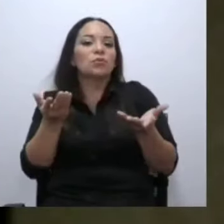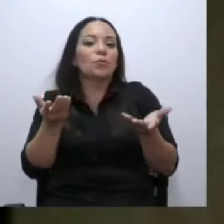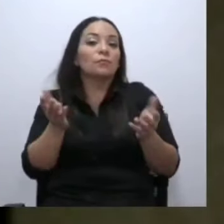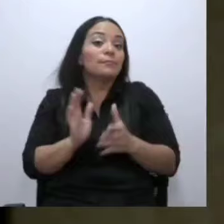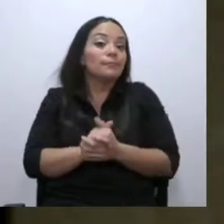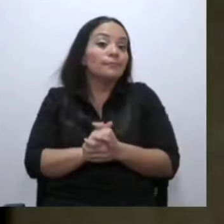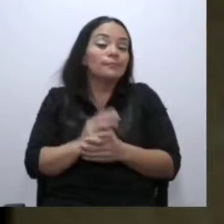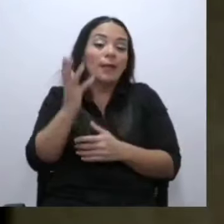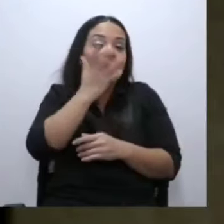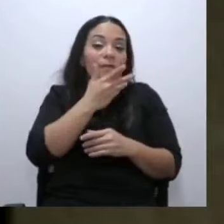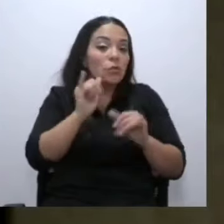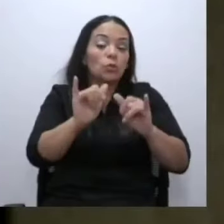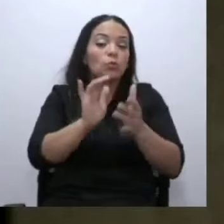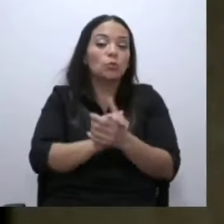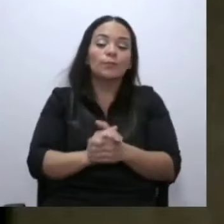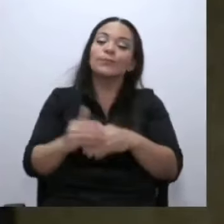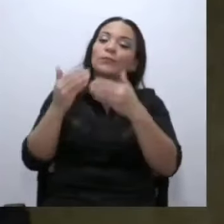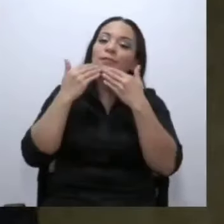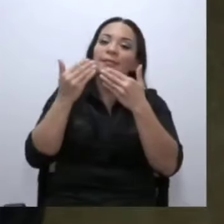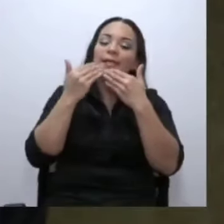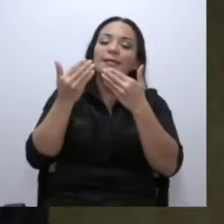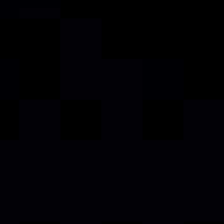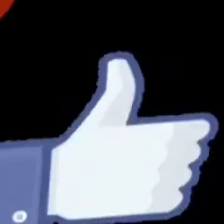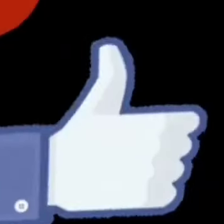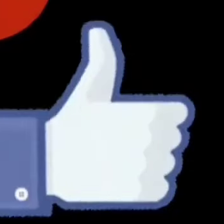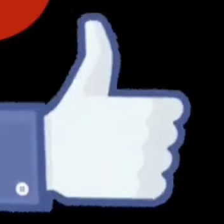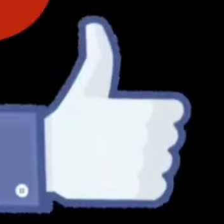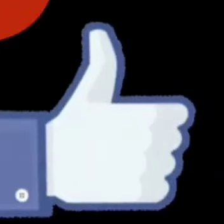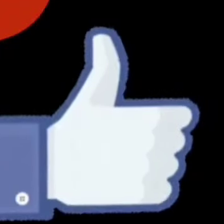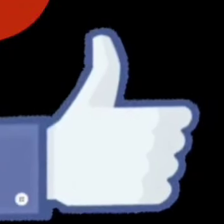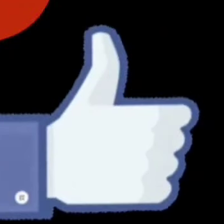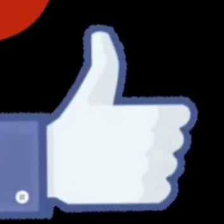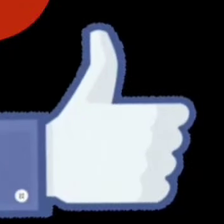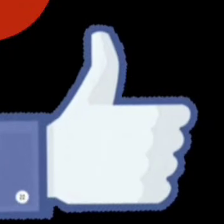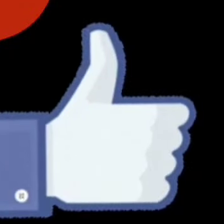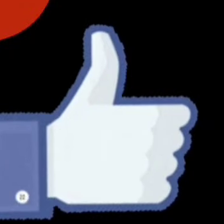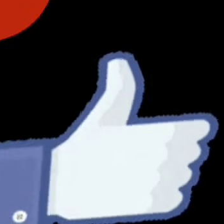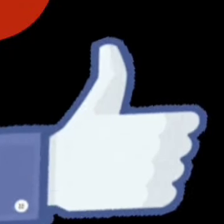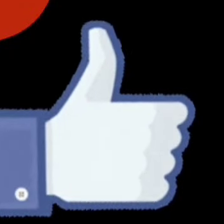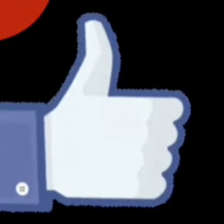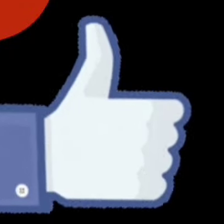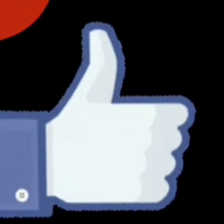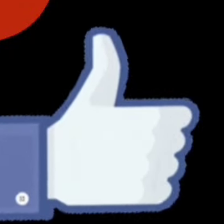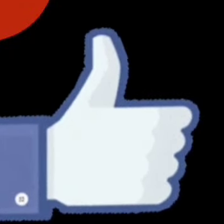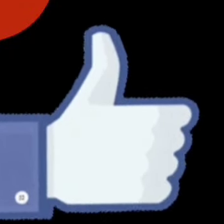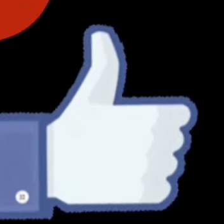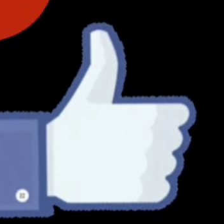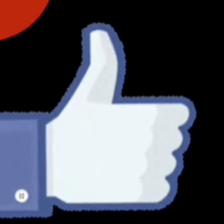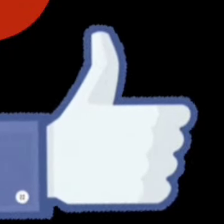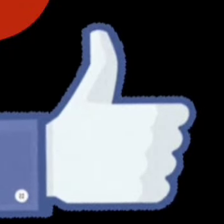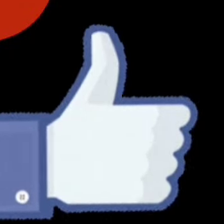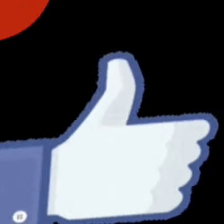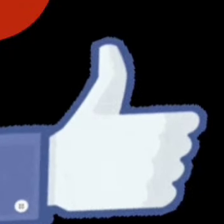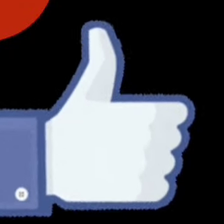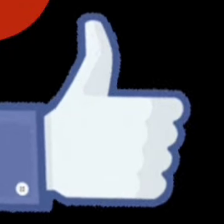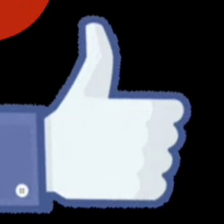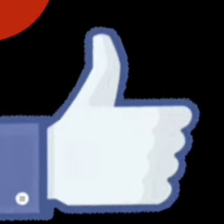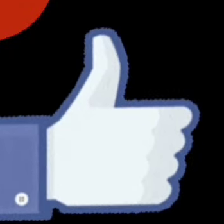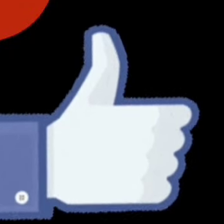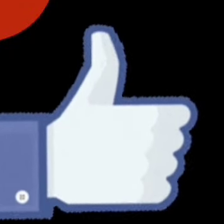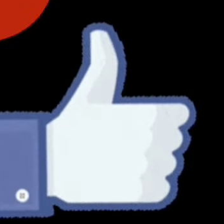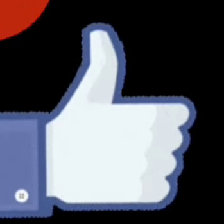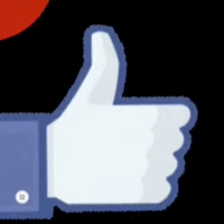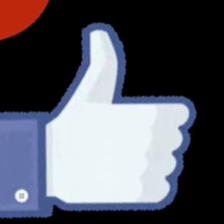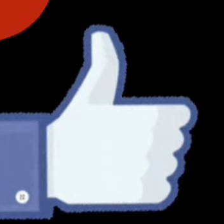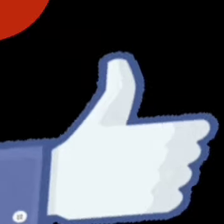Maravilloso. Muchas gracias, señor periodista. Suscríbete, comparte el video, comenta y deja tu poderoso like.